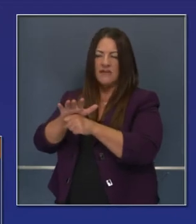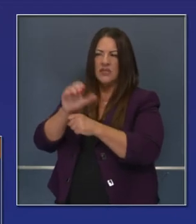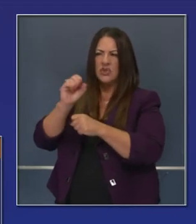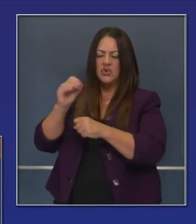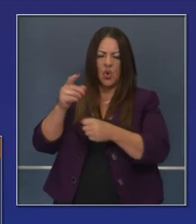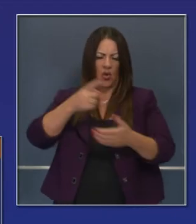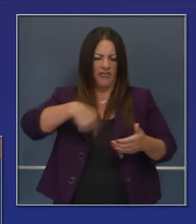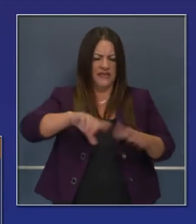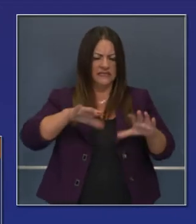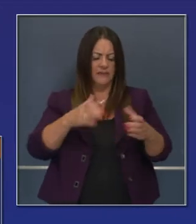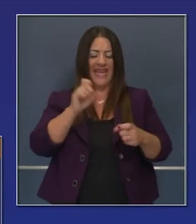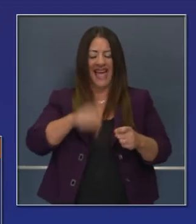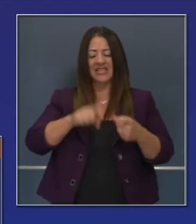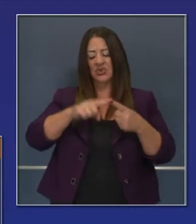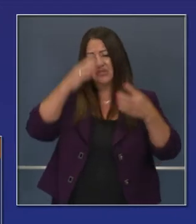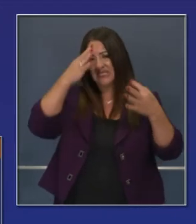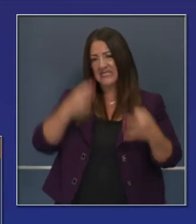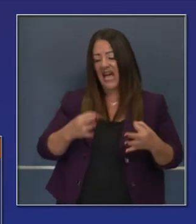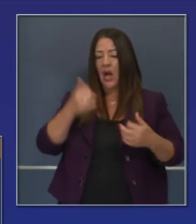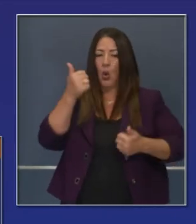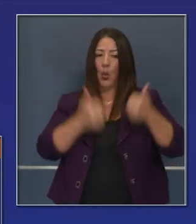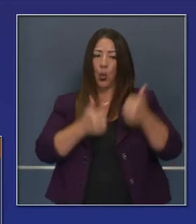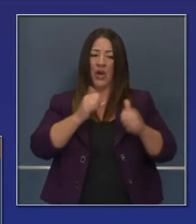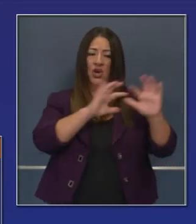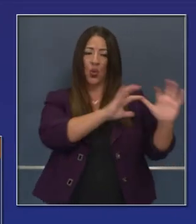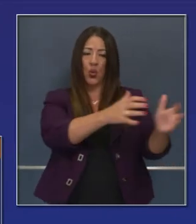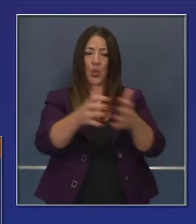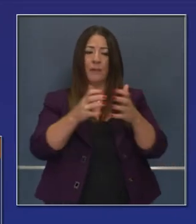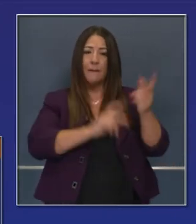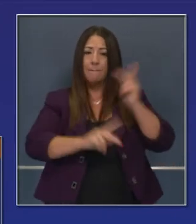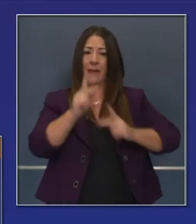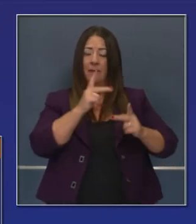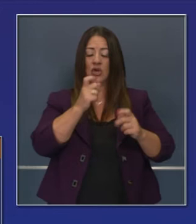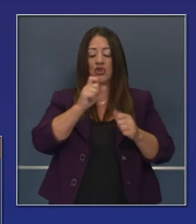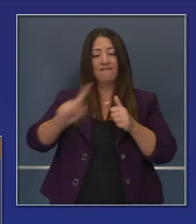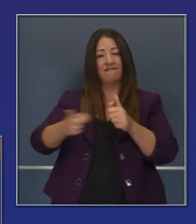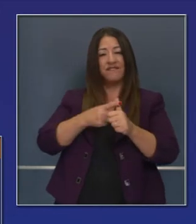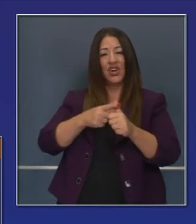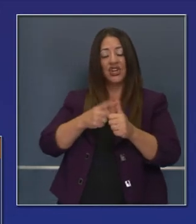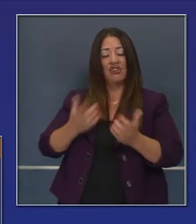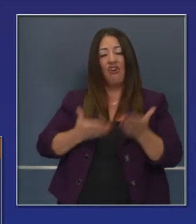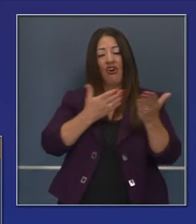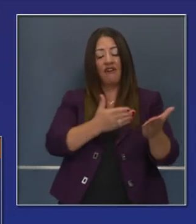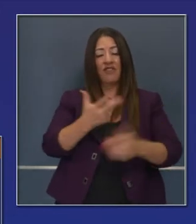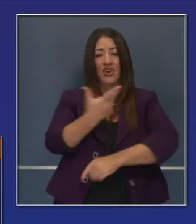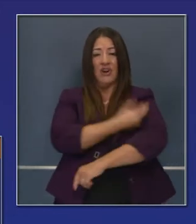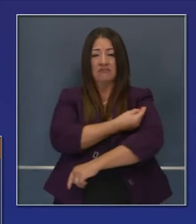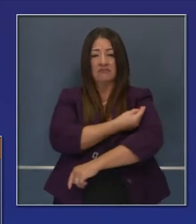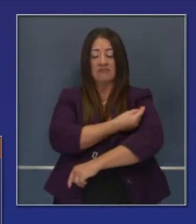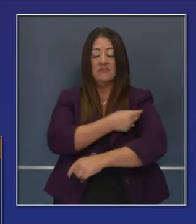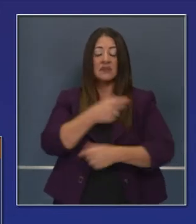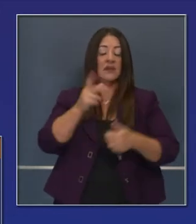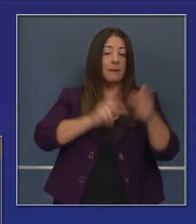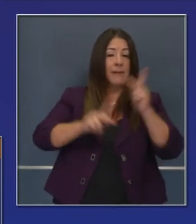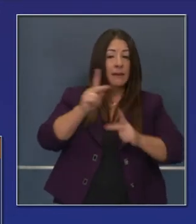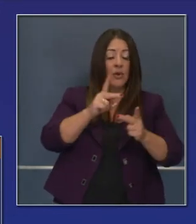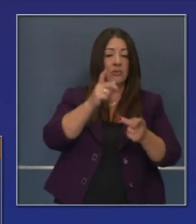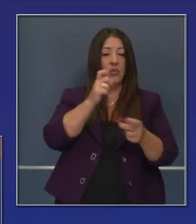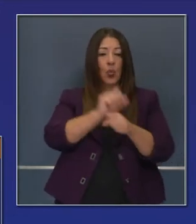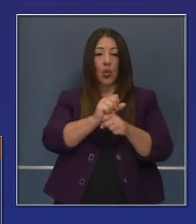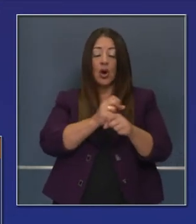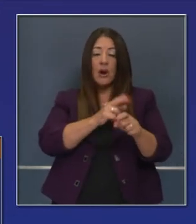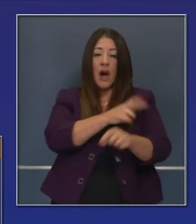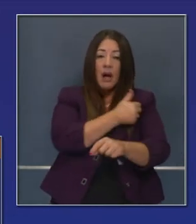debe recibirlas? Apoyando a los trabajadores de salubridad. Como dijo el gobernador, aquellos más vulnerables,